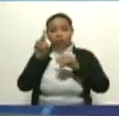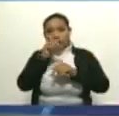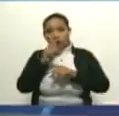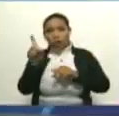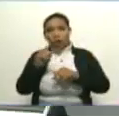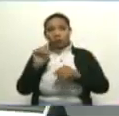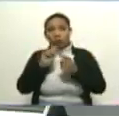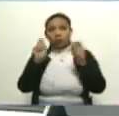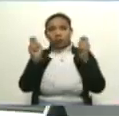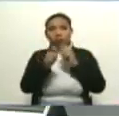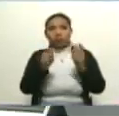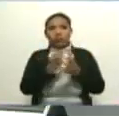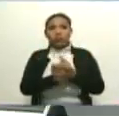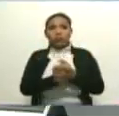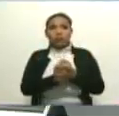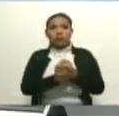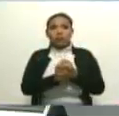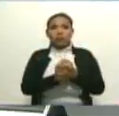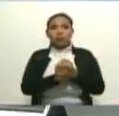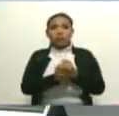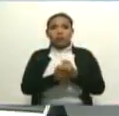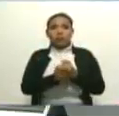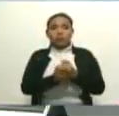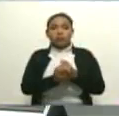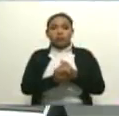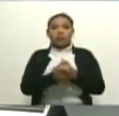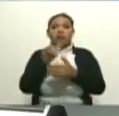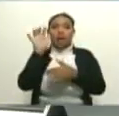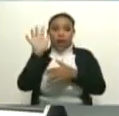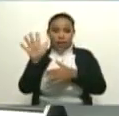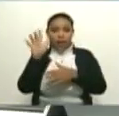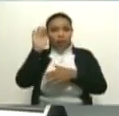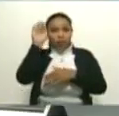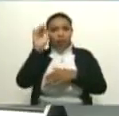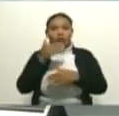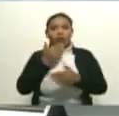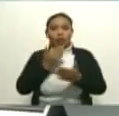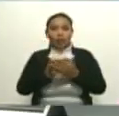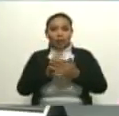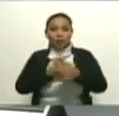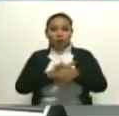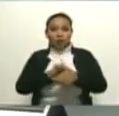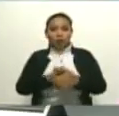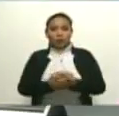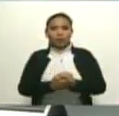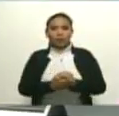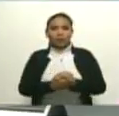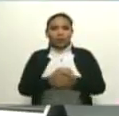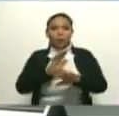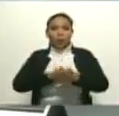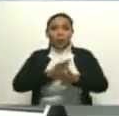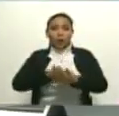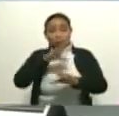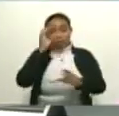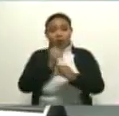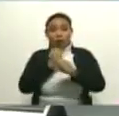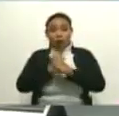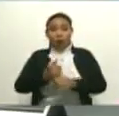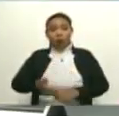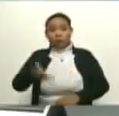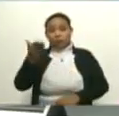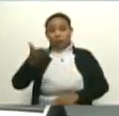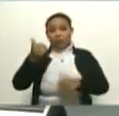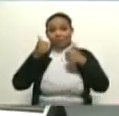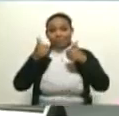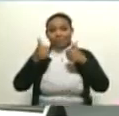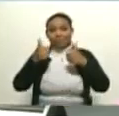cambiárselo. Claro, seguro. Sí. Así va a ser. Se le agradece mucho, doctor Mauricio. Muchas gracias a Por toda la labor que hace, la